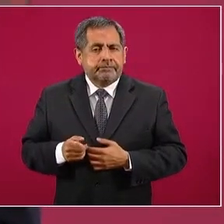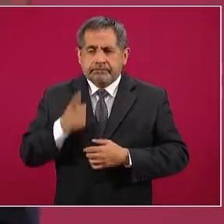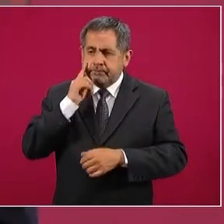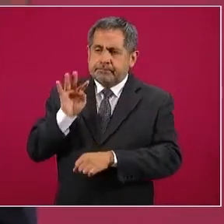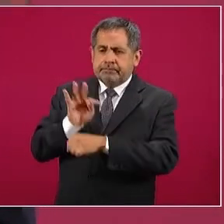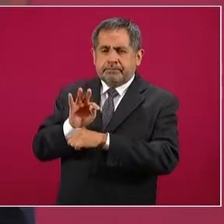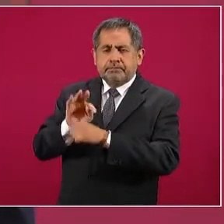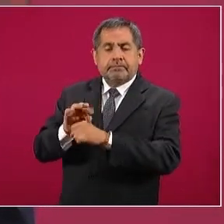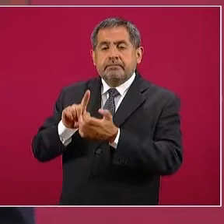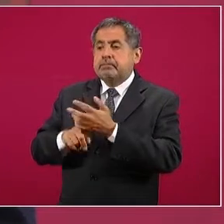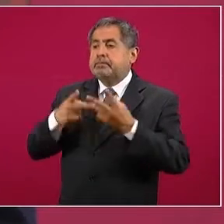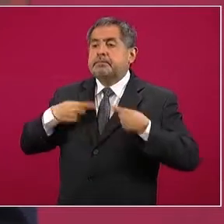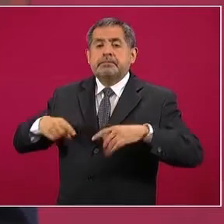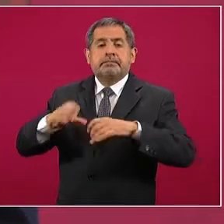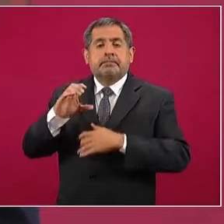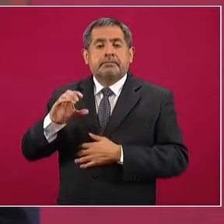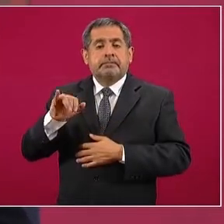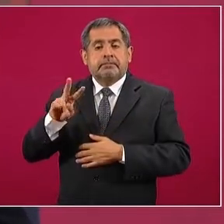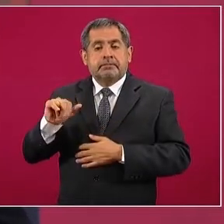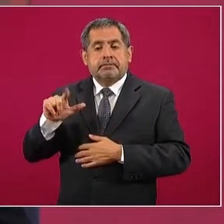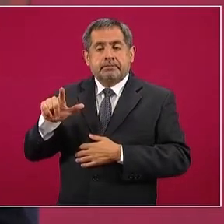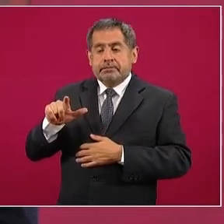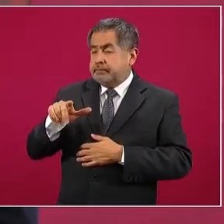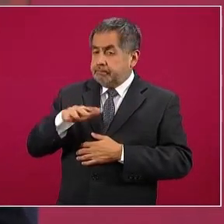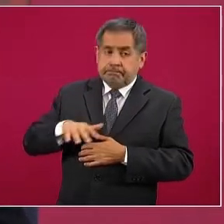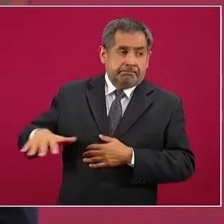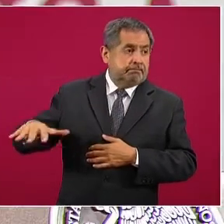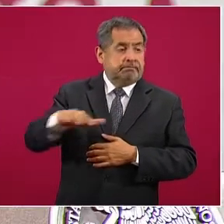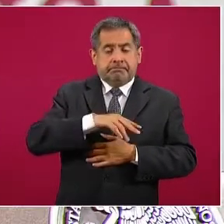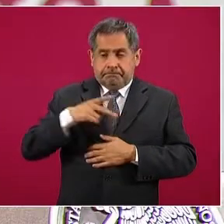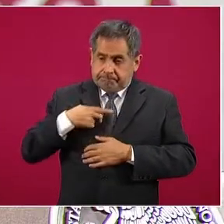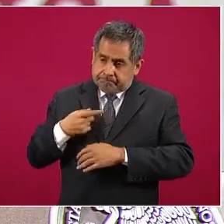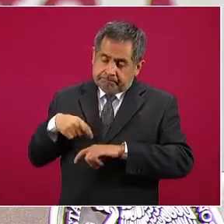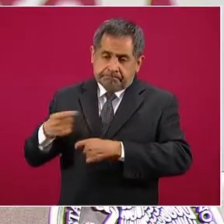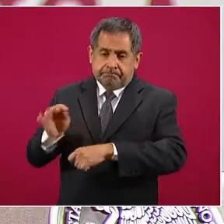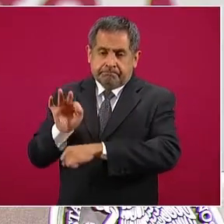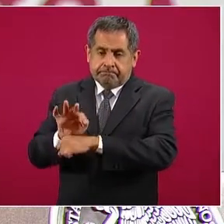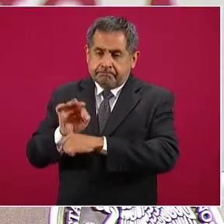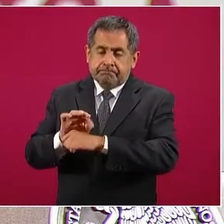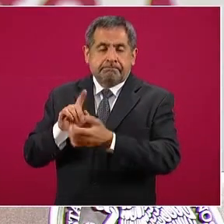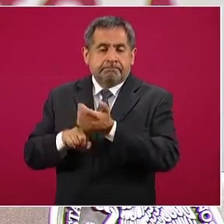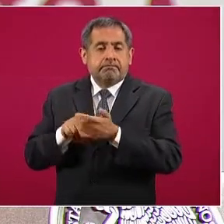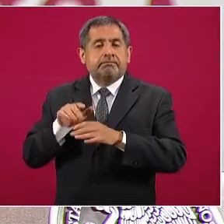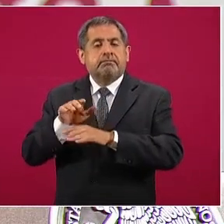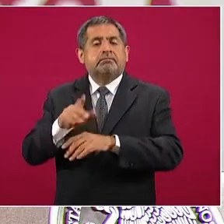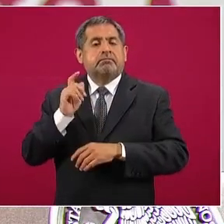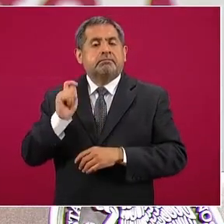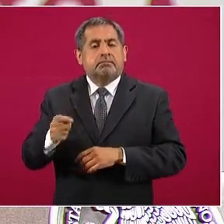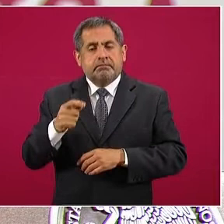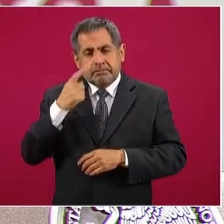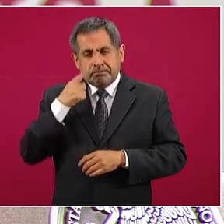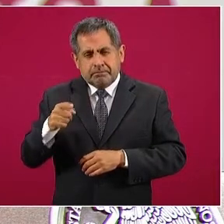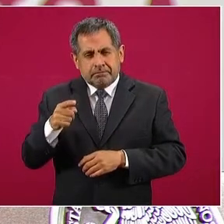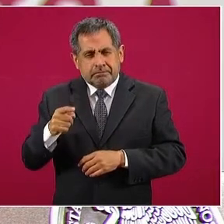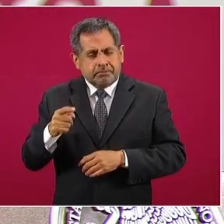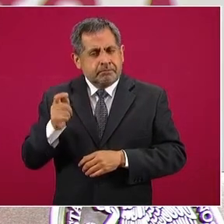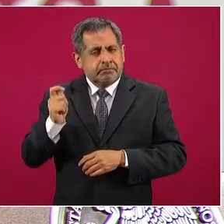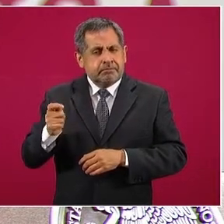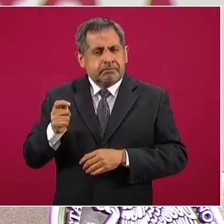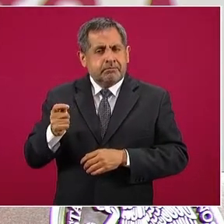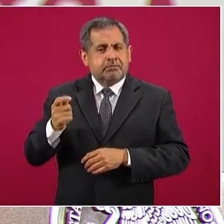protección a la población civil en todo lo relacionado con con el manejo de las cuatro